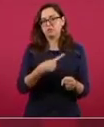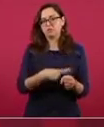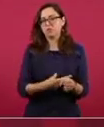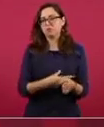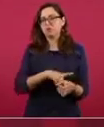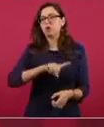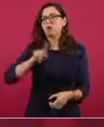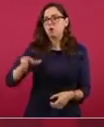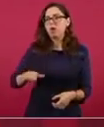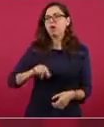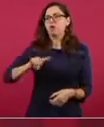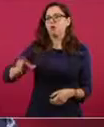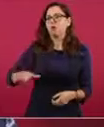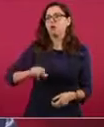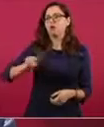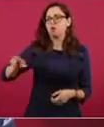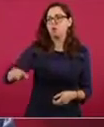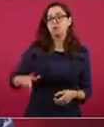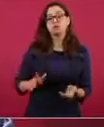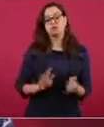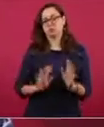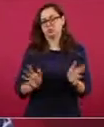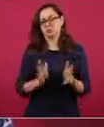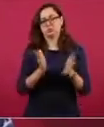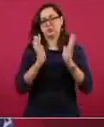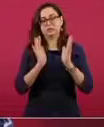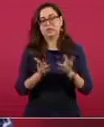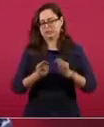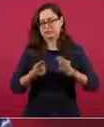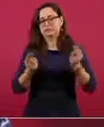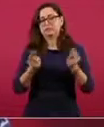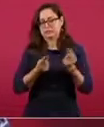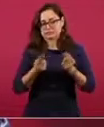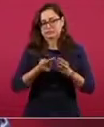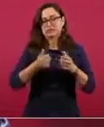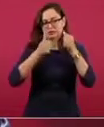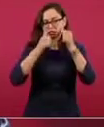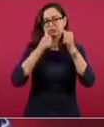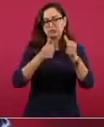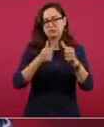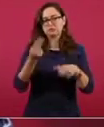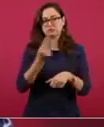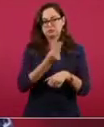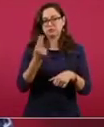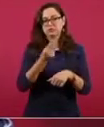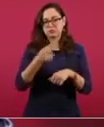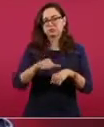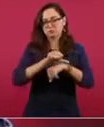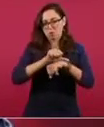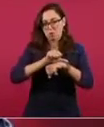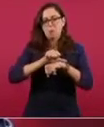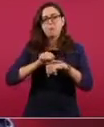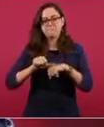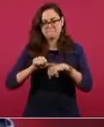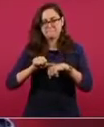ya era momento. Es una intervención